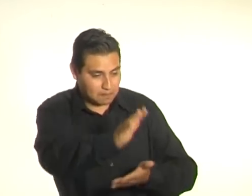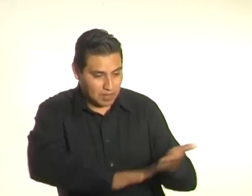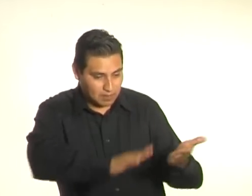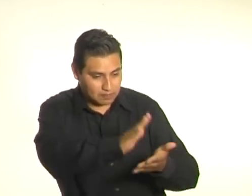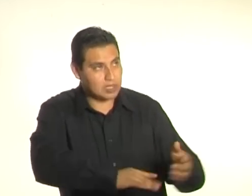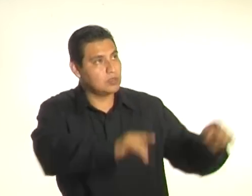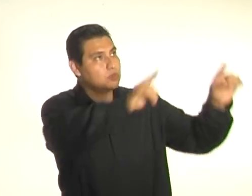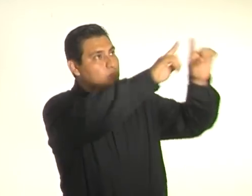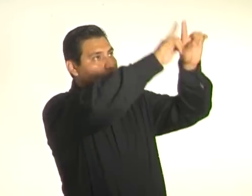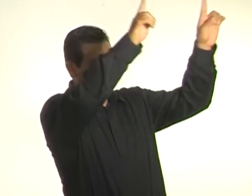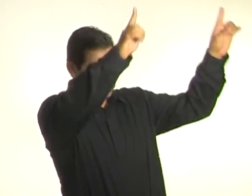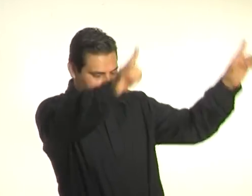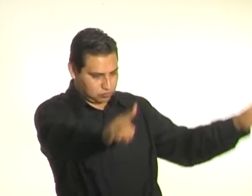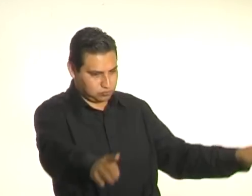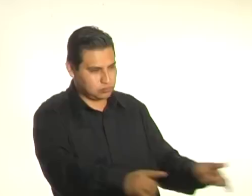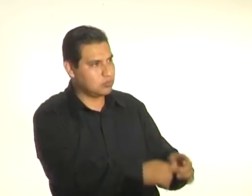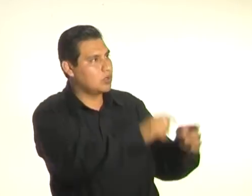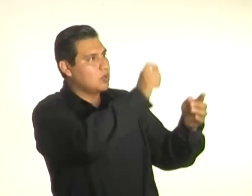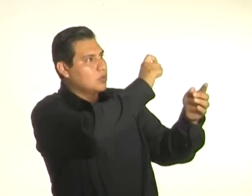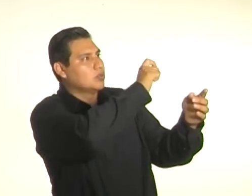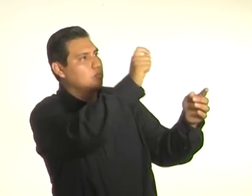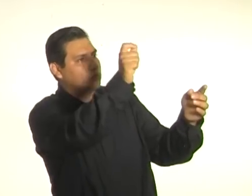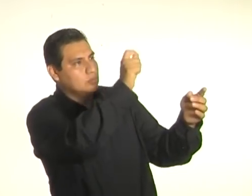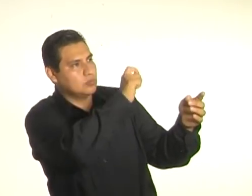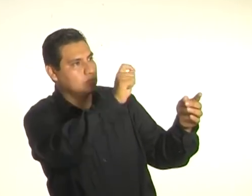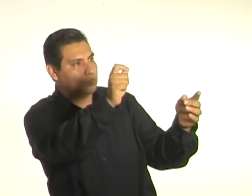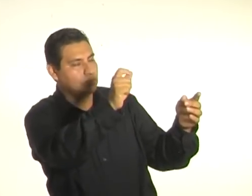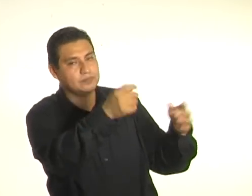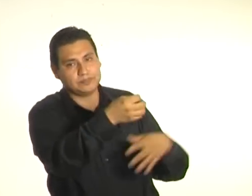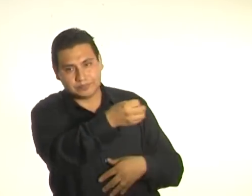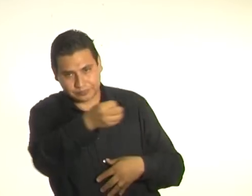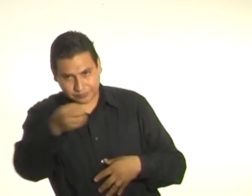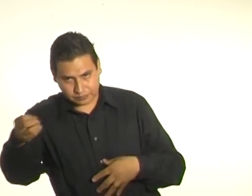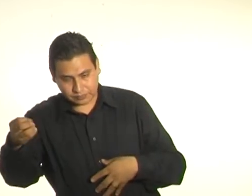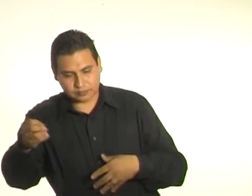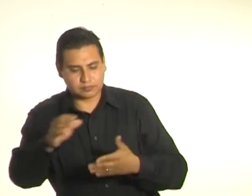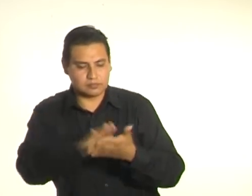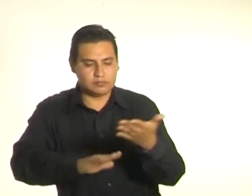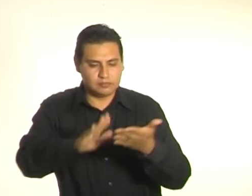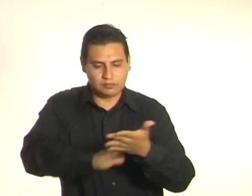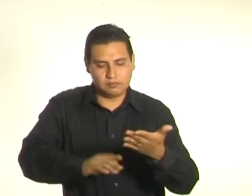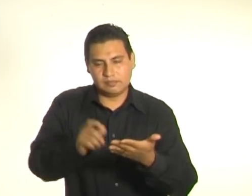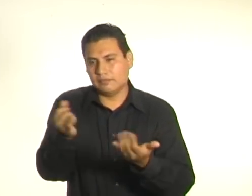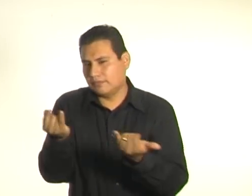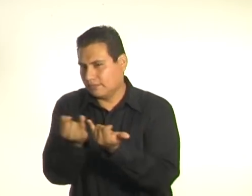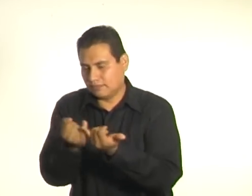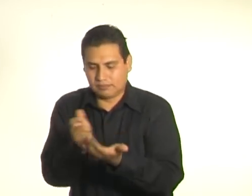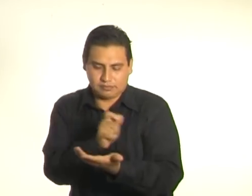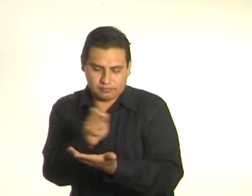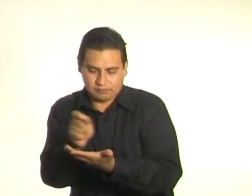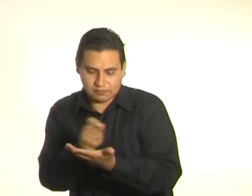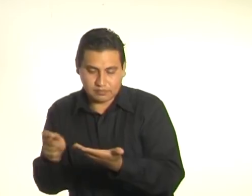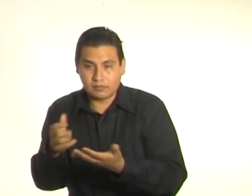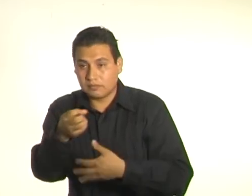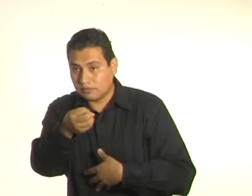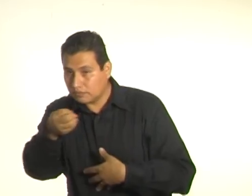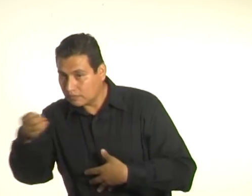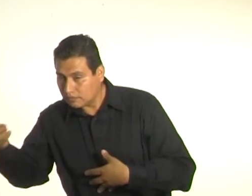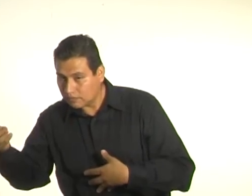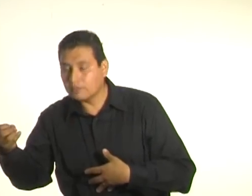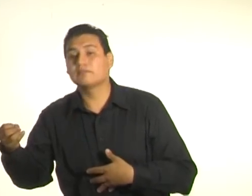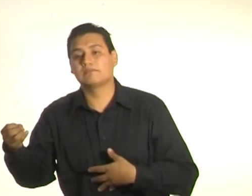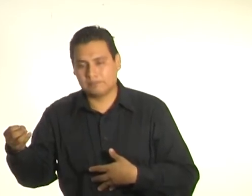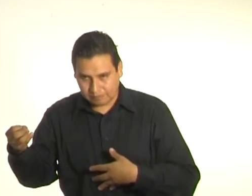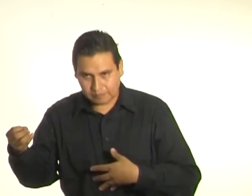tarjetas. Hay que repasar las frases de apertura, de cierre, para abrir la ronda de preguntas y comentarios.